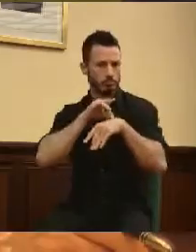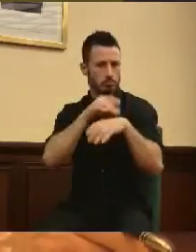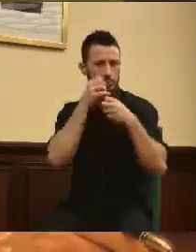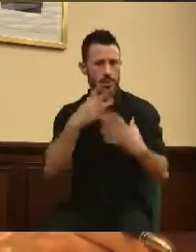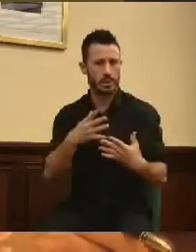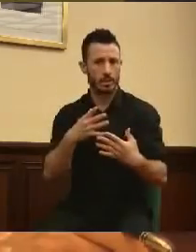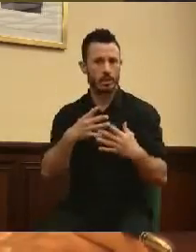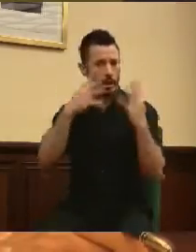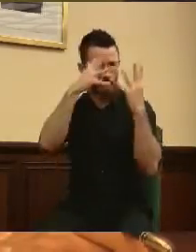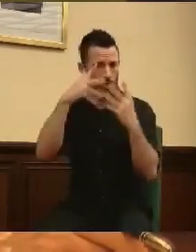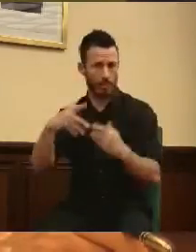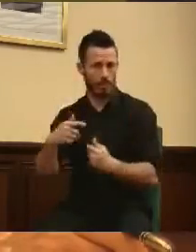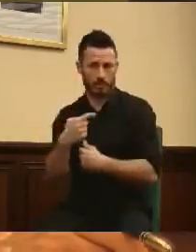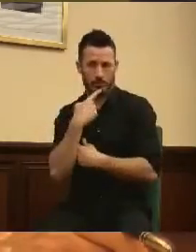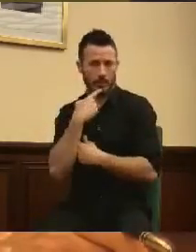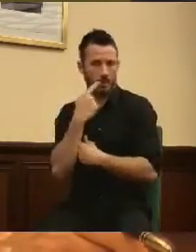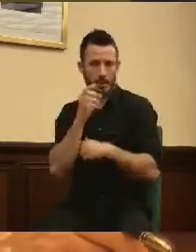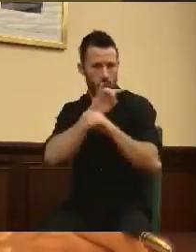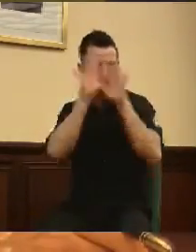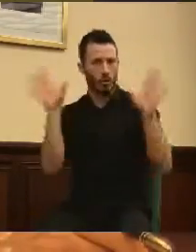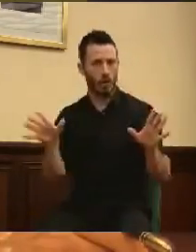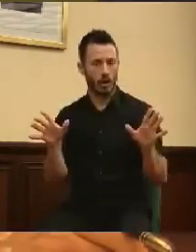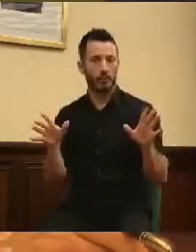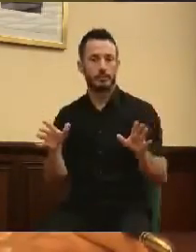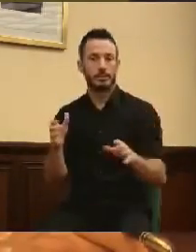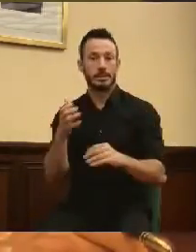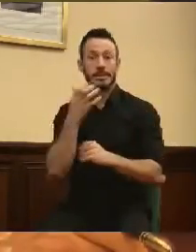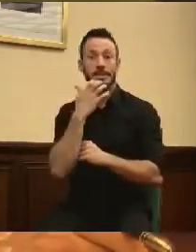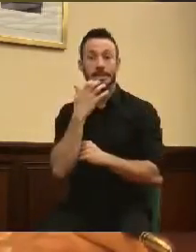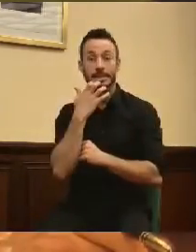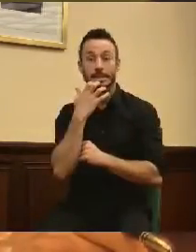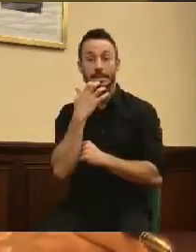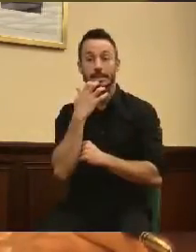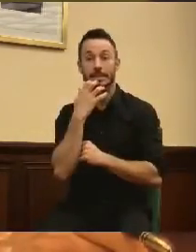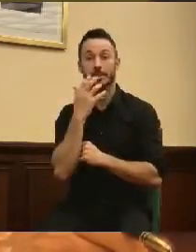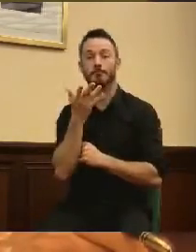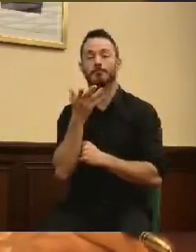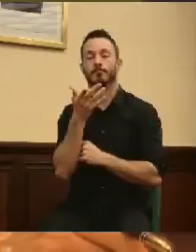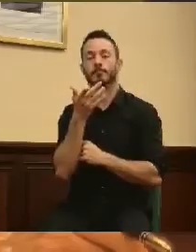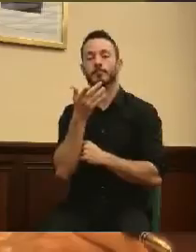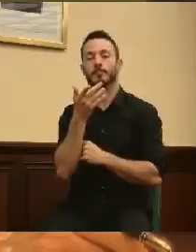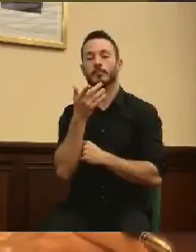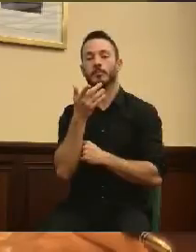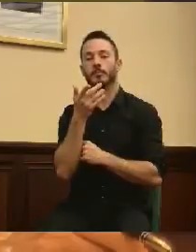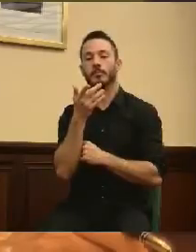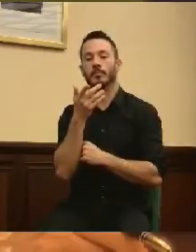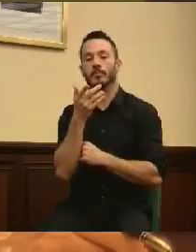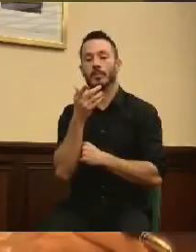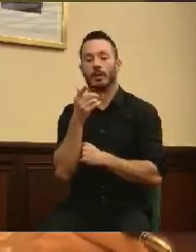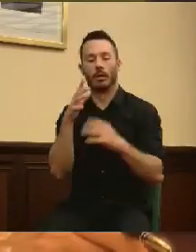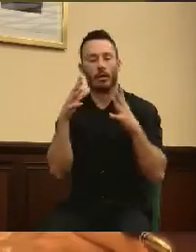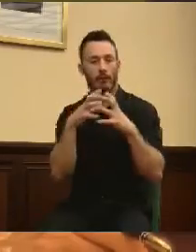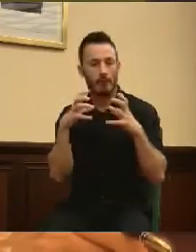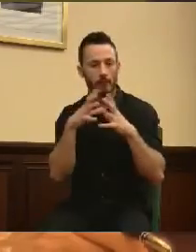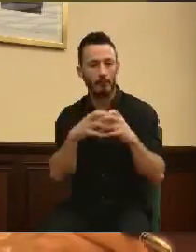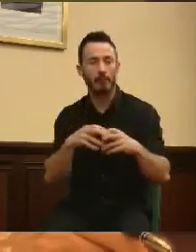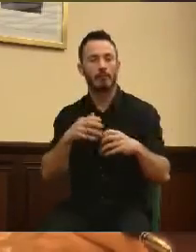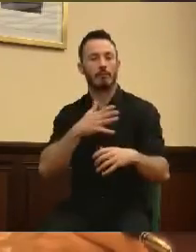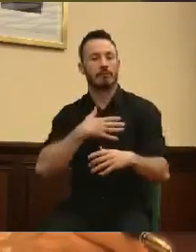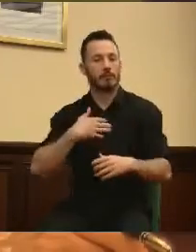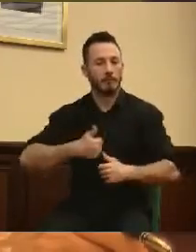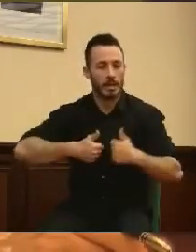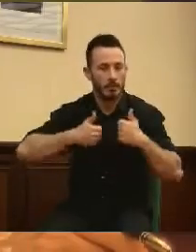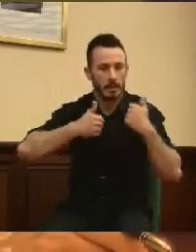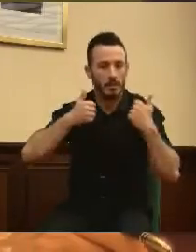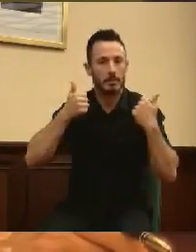cifras así lo indican, pero nos haríamos flaco favor a nosotros y a nuestros vecinos y vecinas si no somos ambiciosos y exigentes y